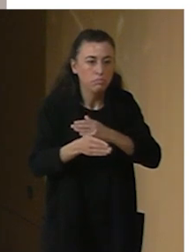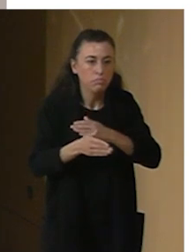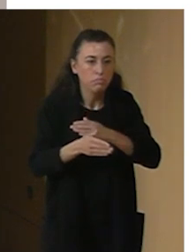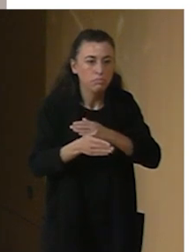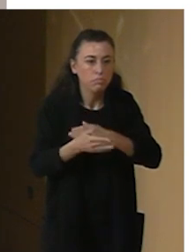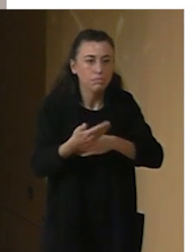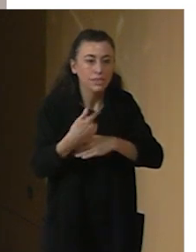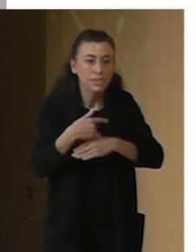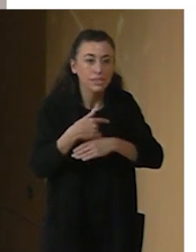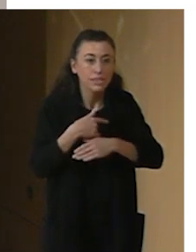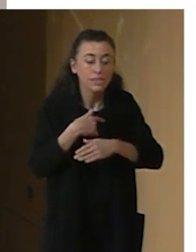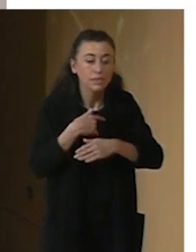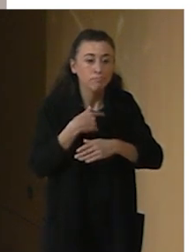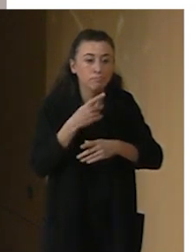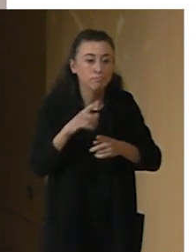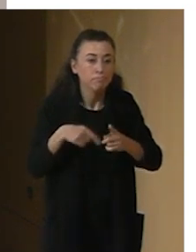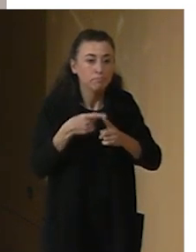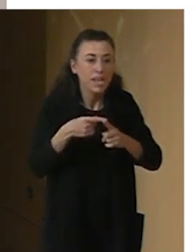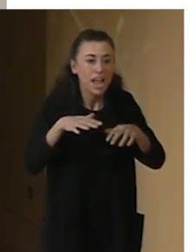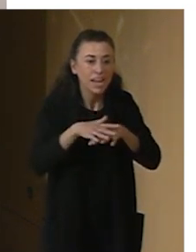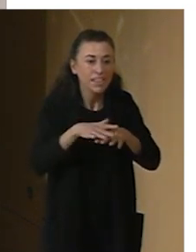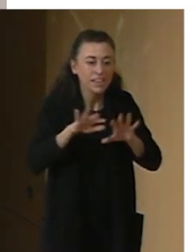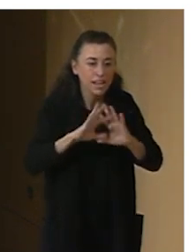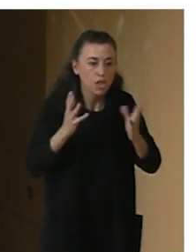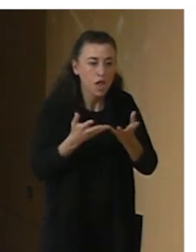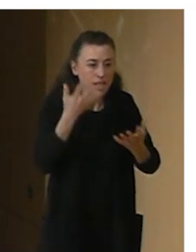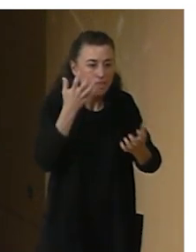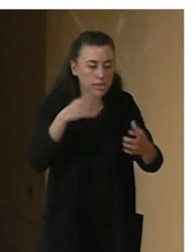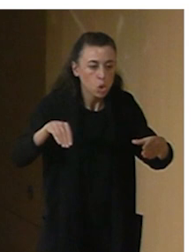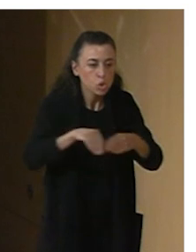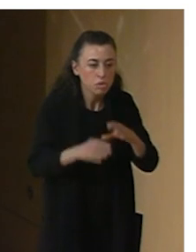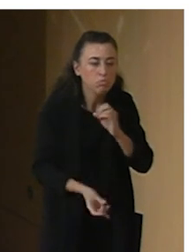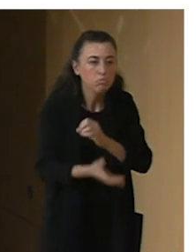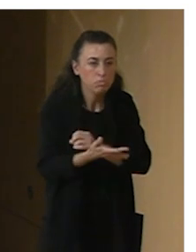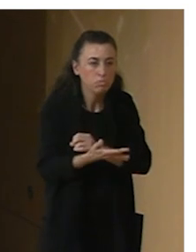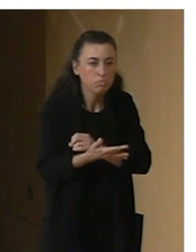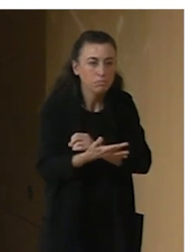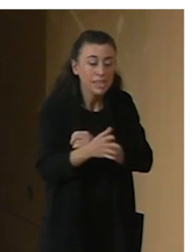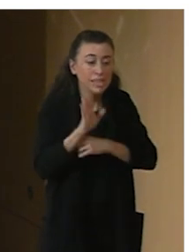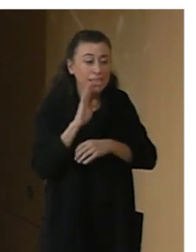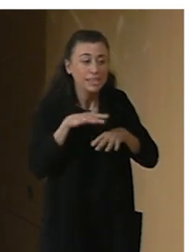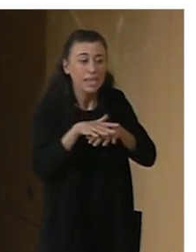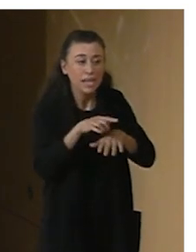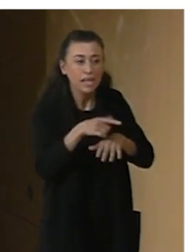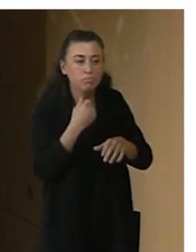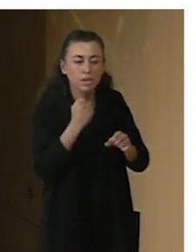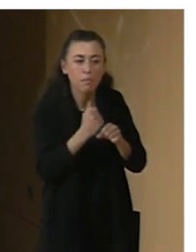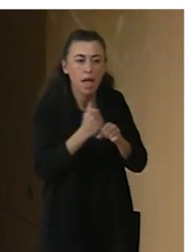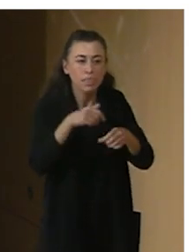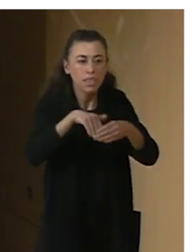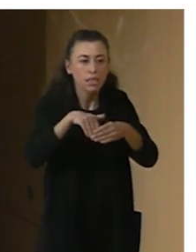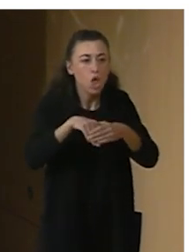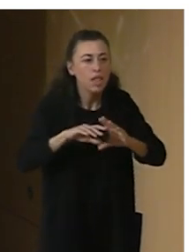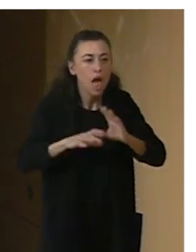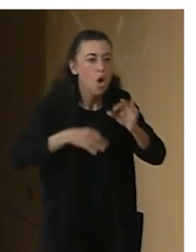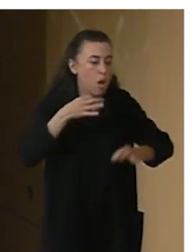la Red Internacional de Artes Inclusivas, que es una red que trabaja dentro de la organización de